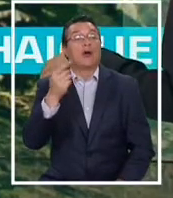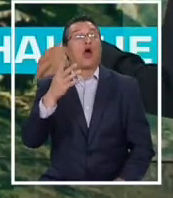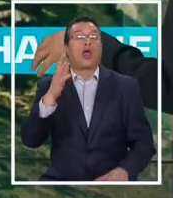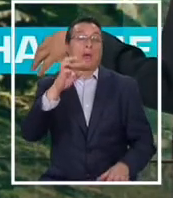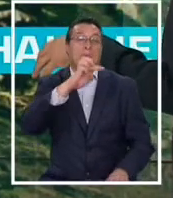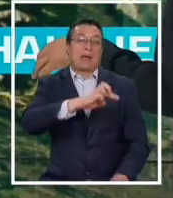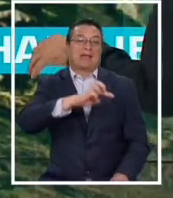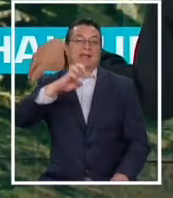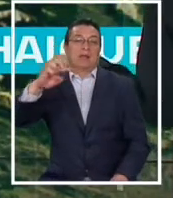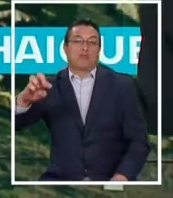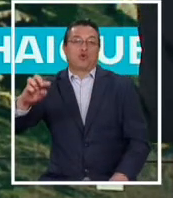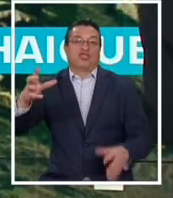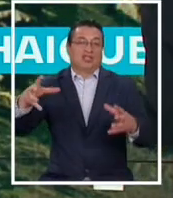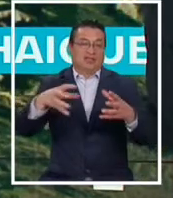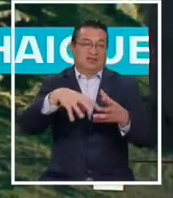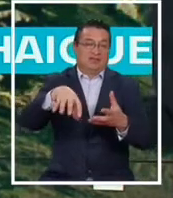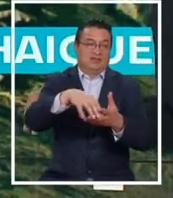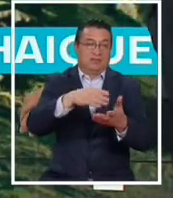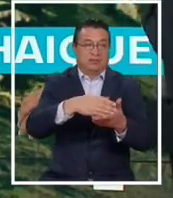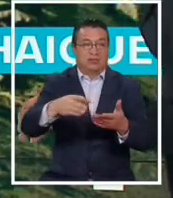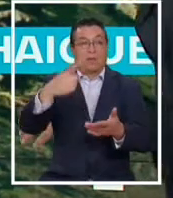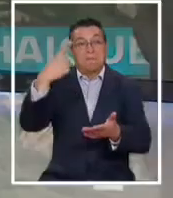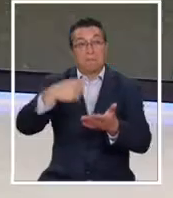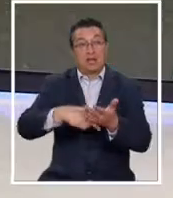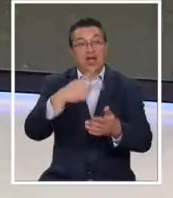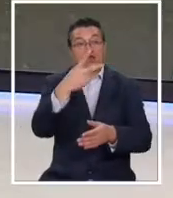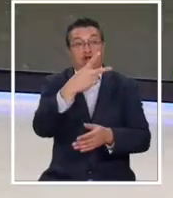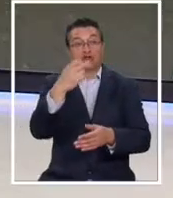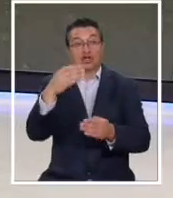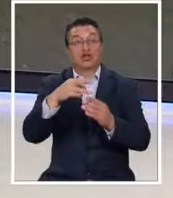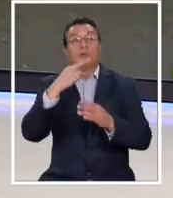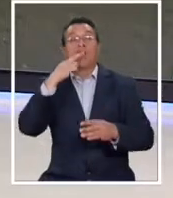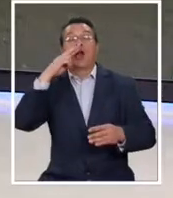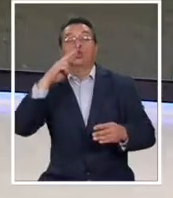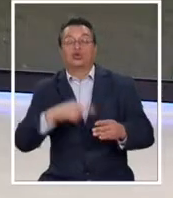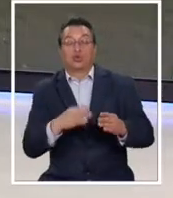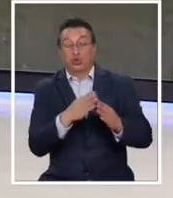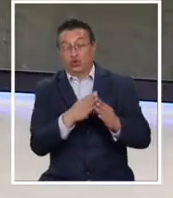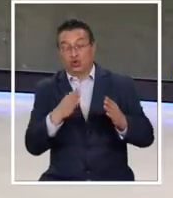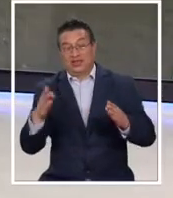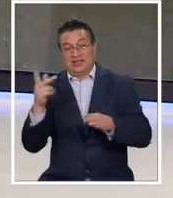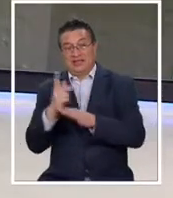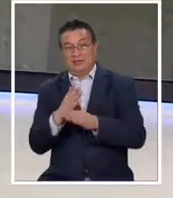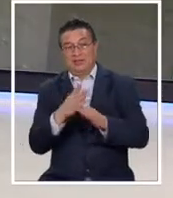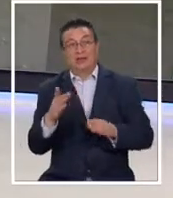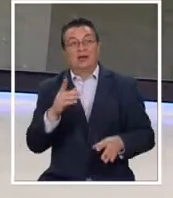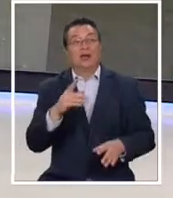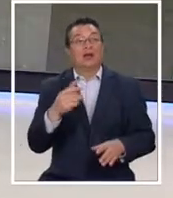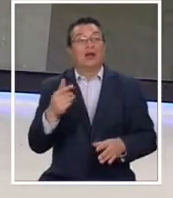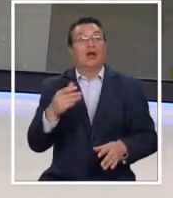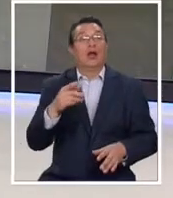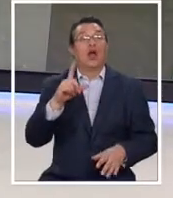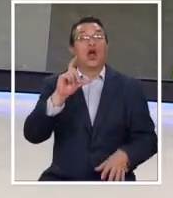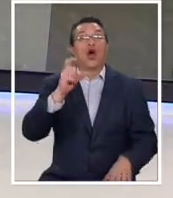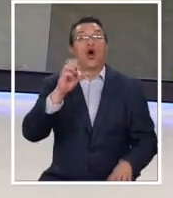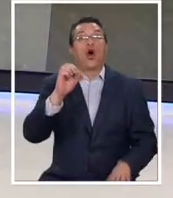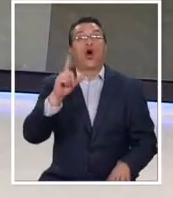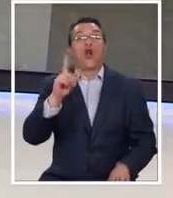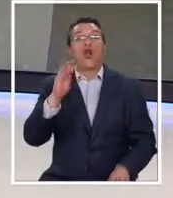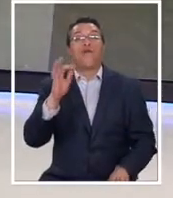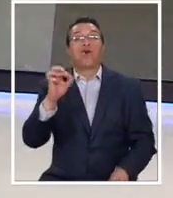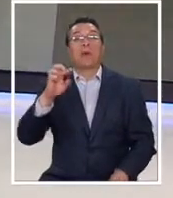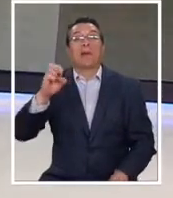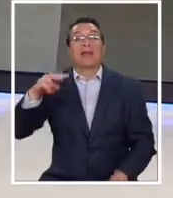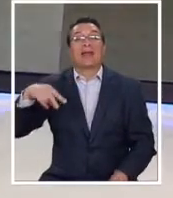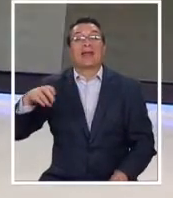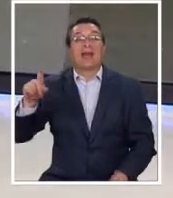de las cercanías de Likini y se proyecta por casi 1200 kilómetros hacia el sur, hasta la península de Taitao, el Golfo de Penas, justamente allí donde estás,